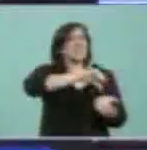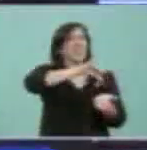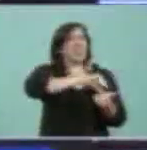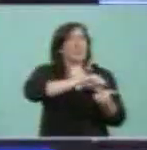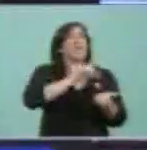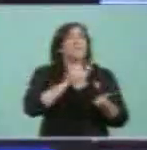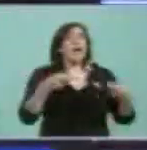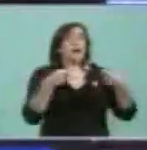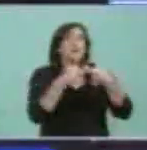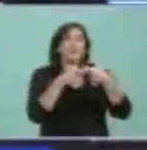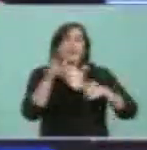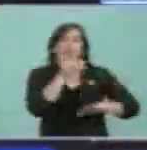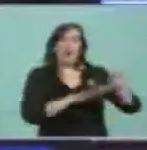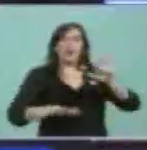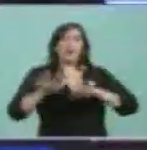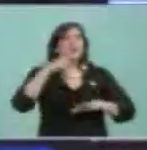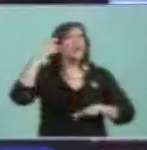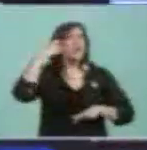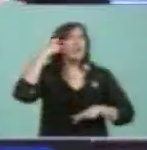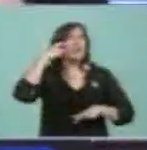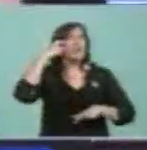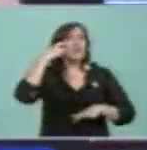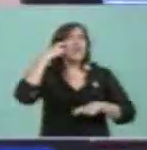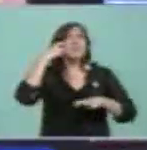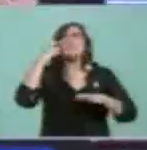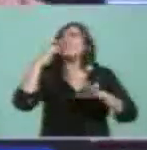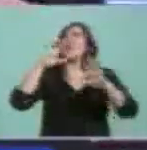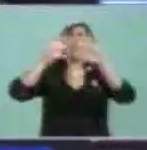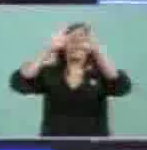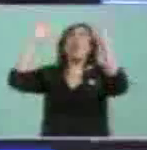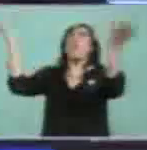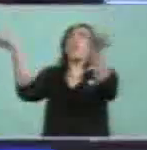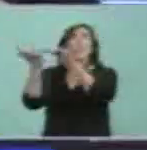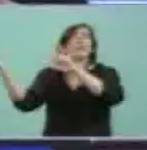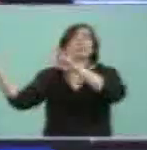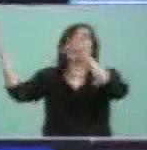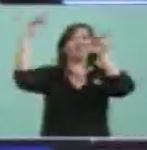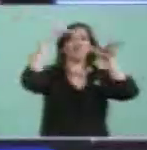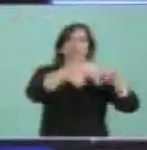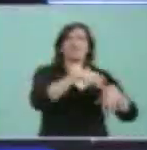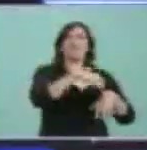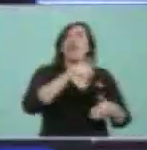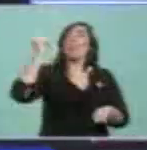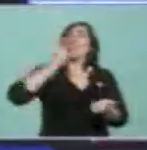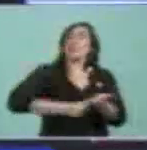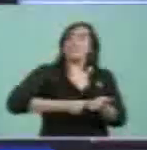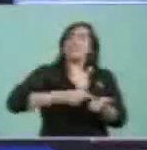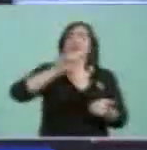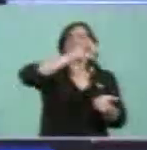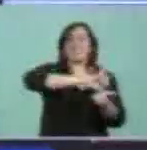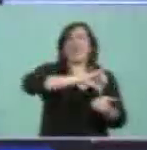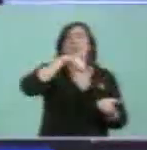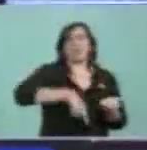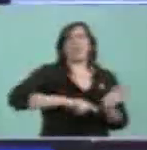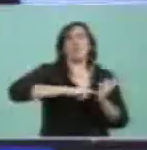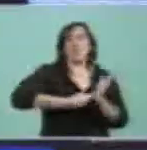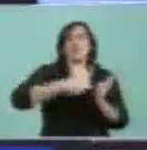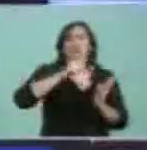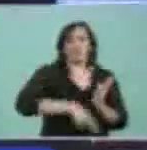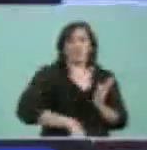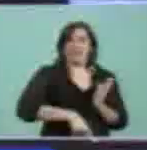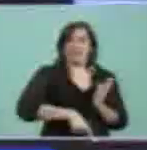organiza los congresos de todo el mundo, ha decidido hacer su